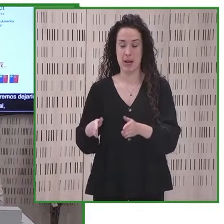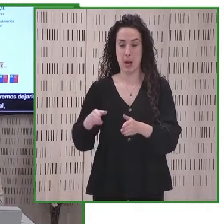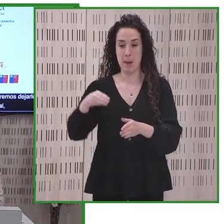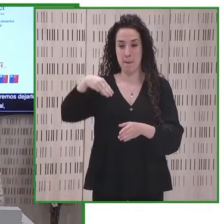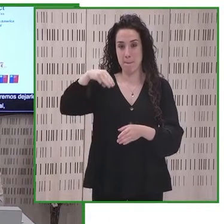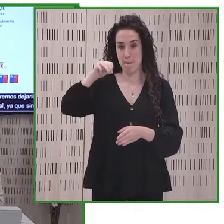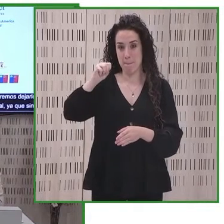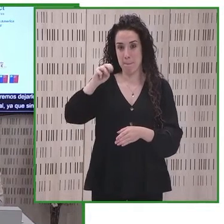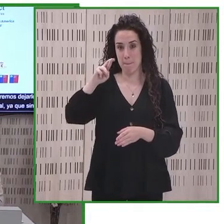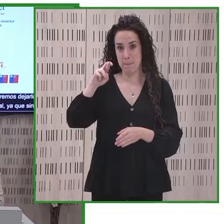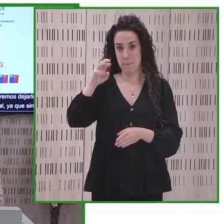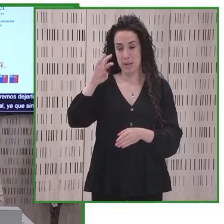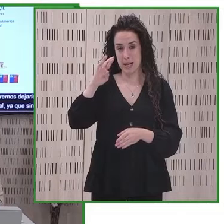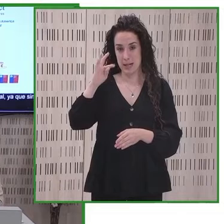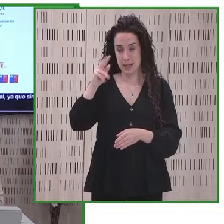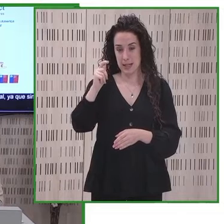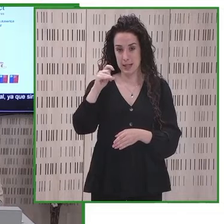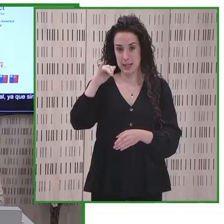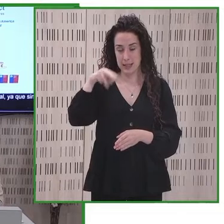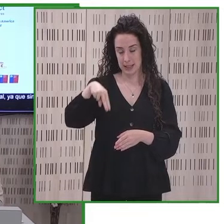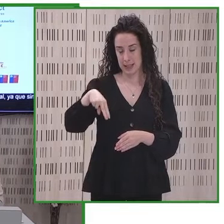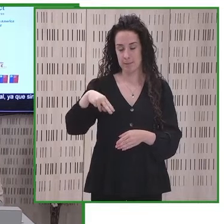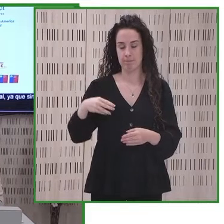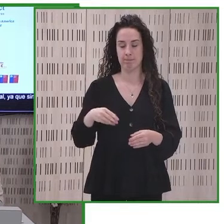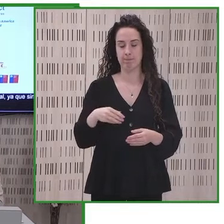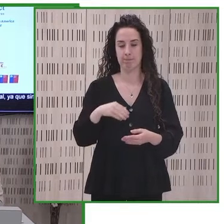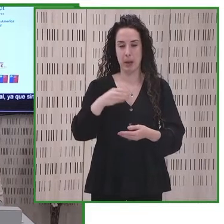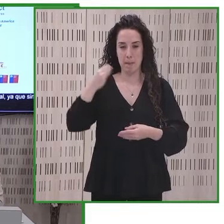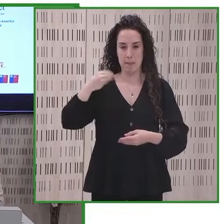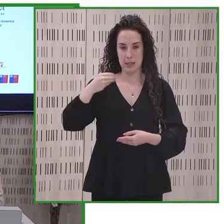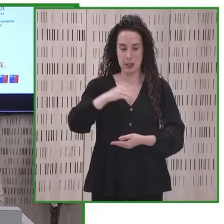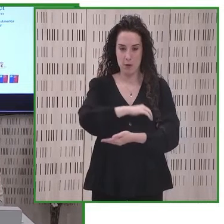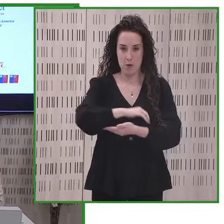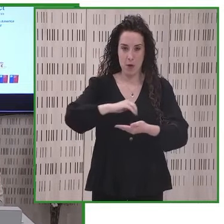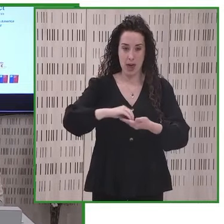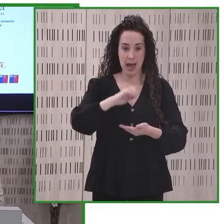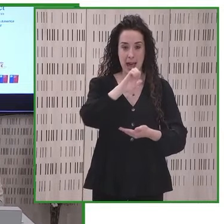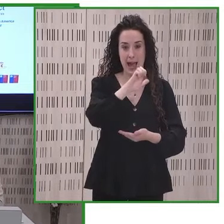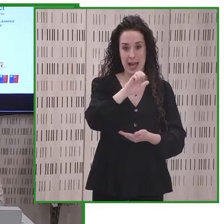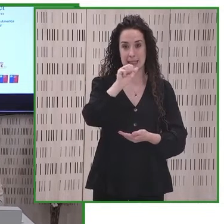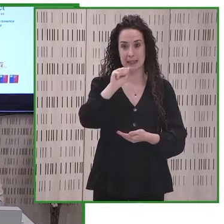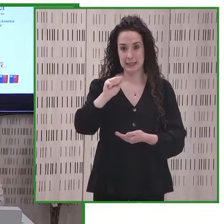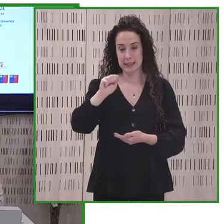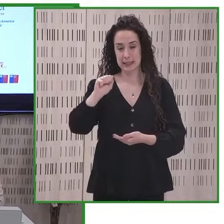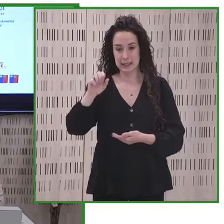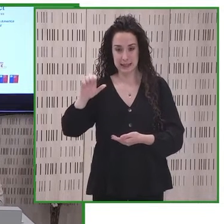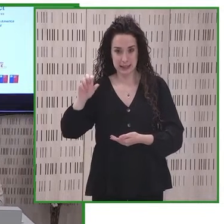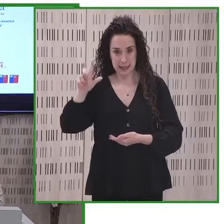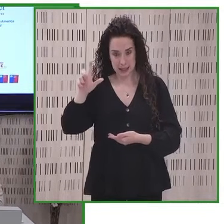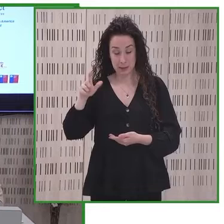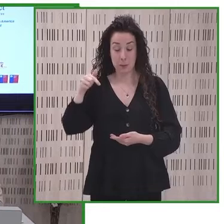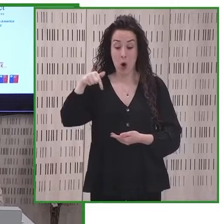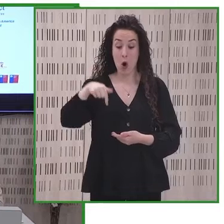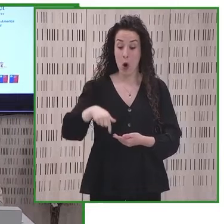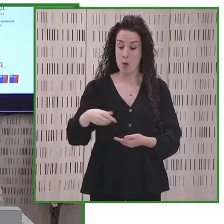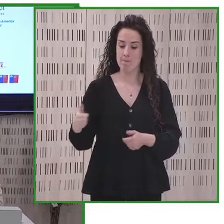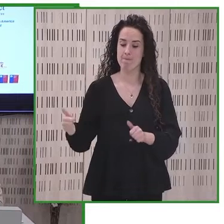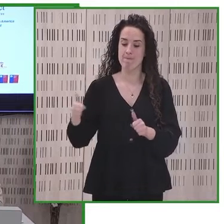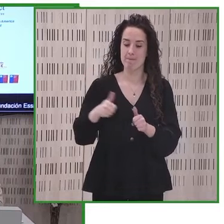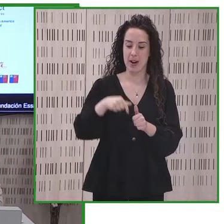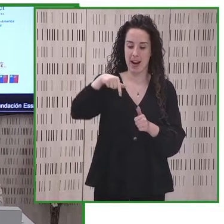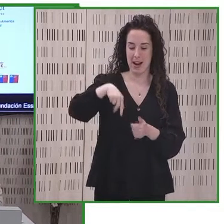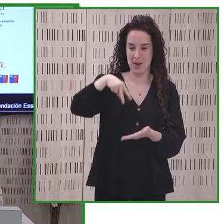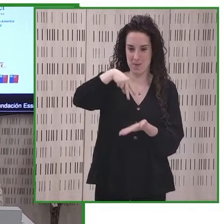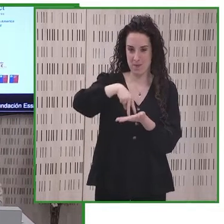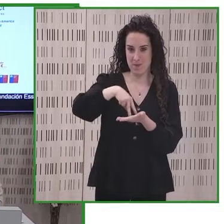Esle fundador de Fundación Esle organización que creó y lidera a nivel mundial Ciro Project y que hoy nos acompaña aquí en Madrid